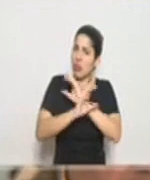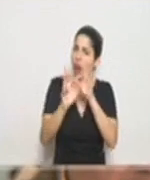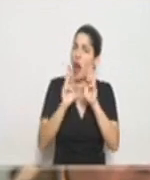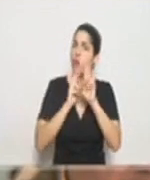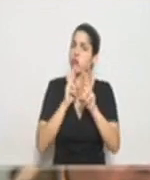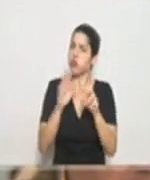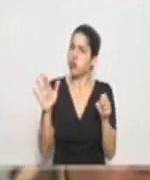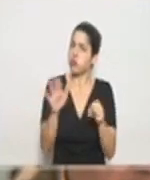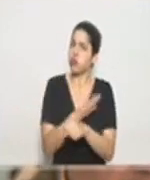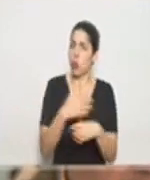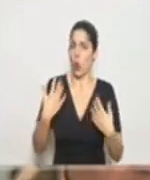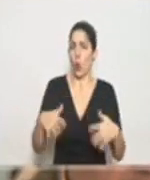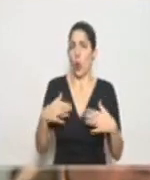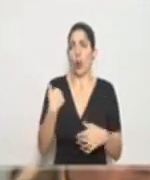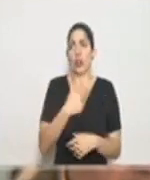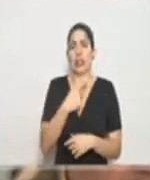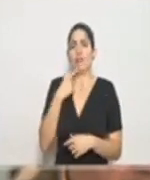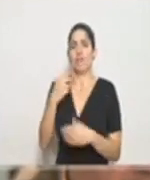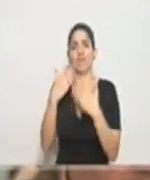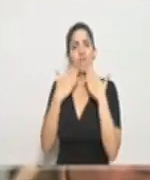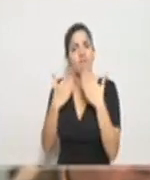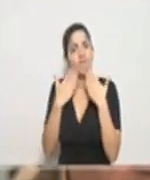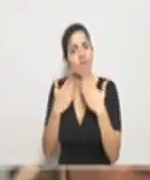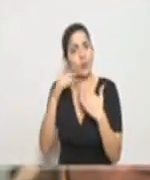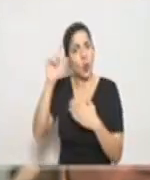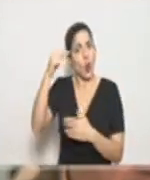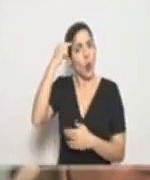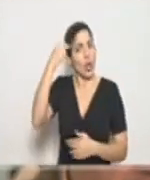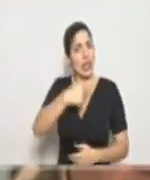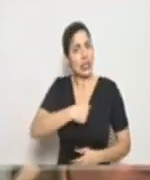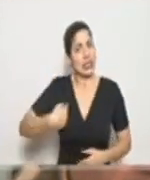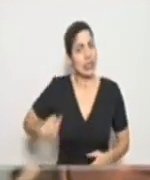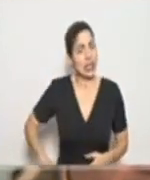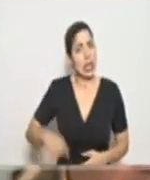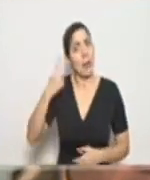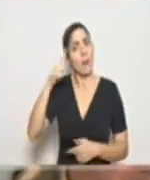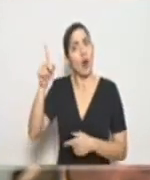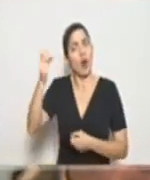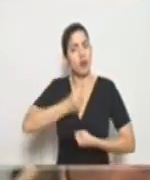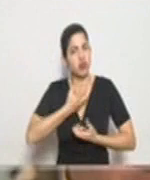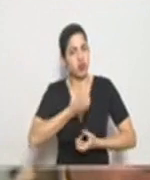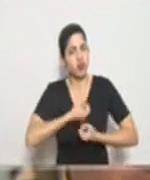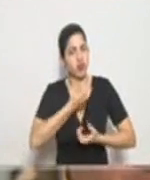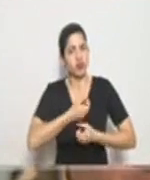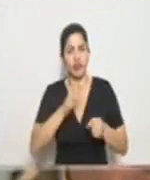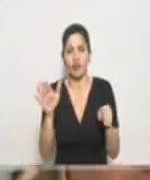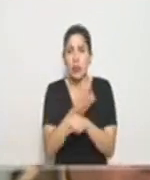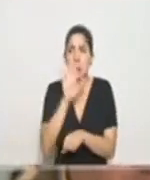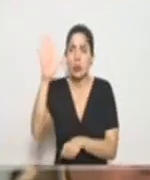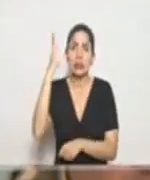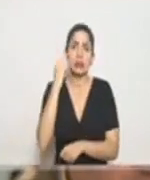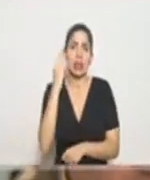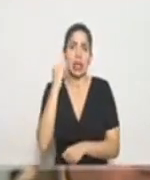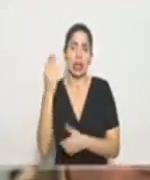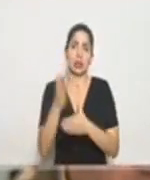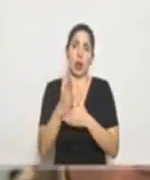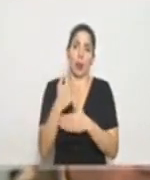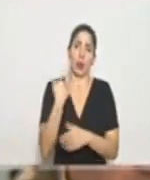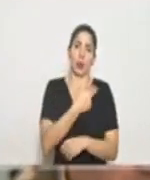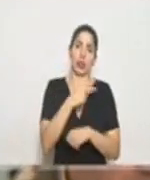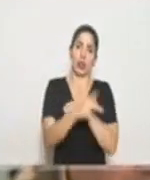que les agradecemos al gobierno chino por haber compartido todas esas experiencias con nuestro país.